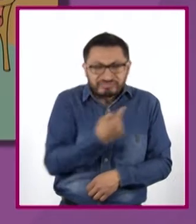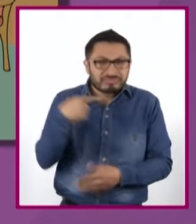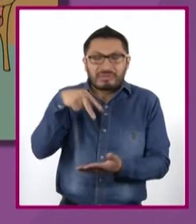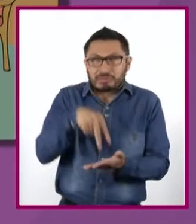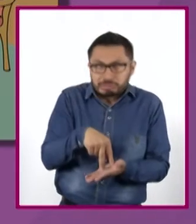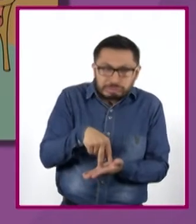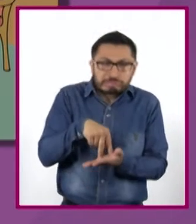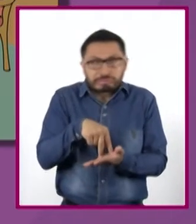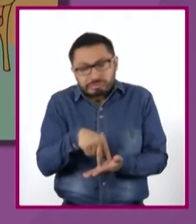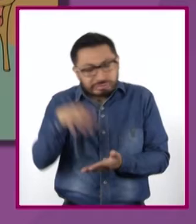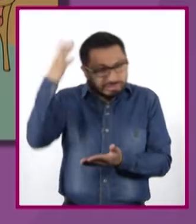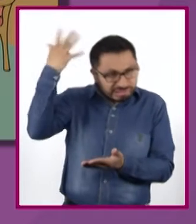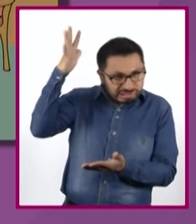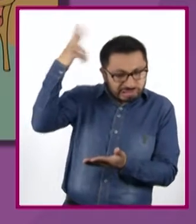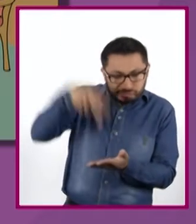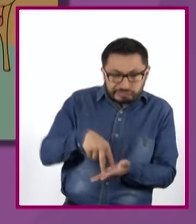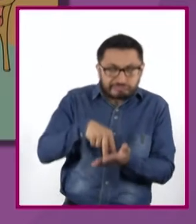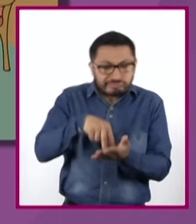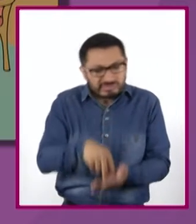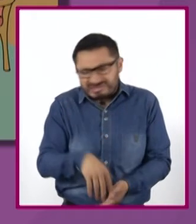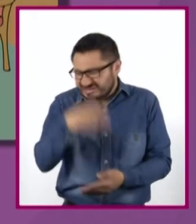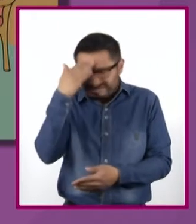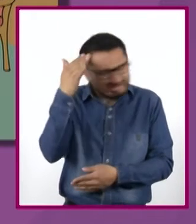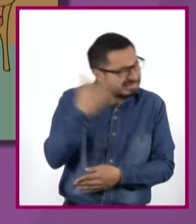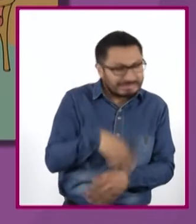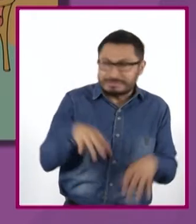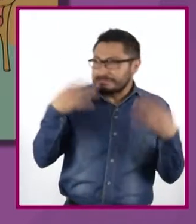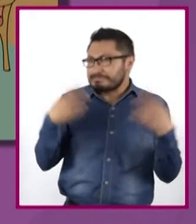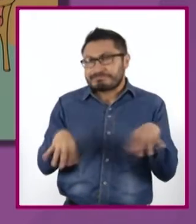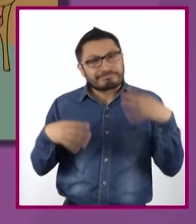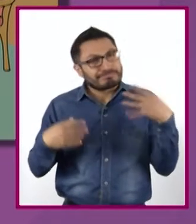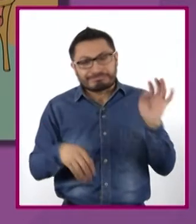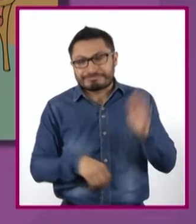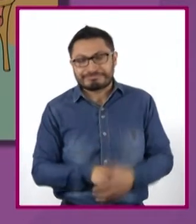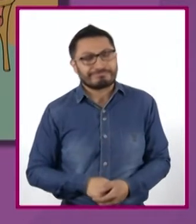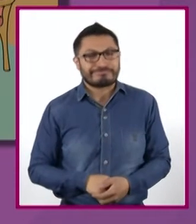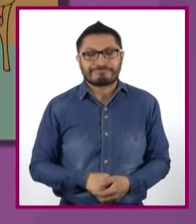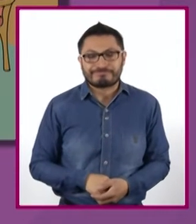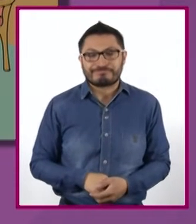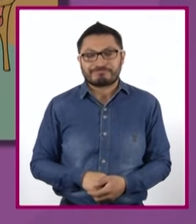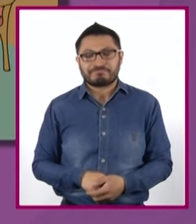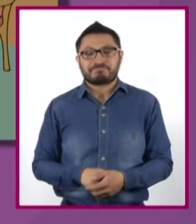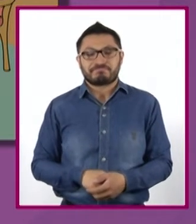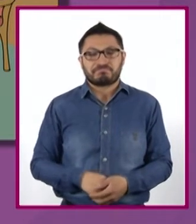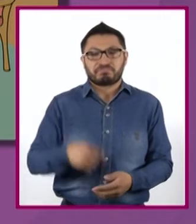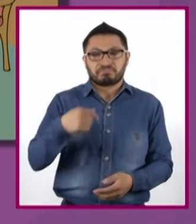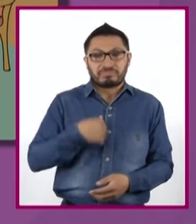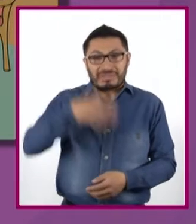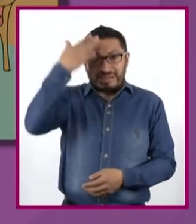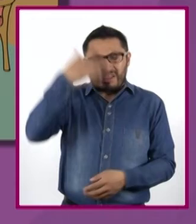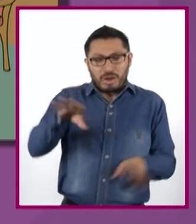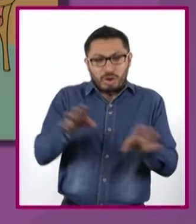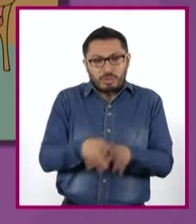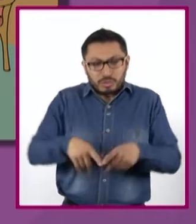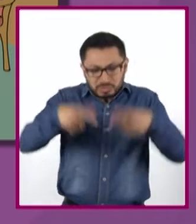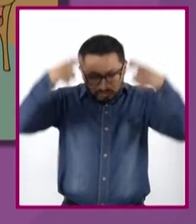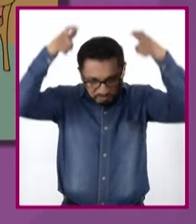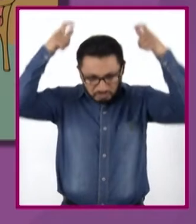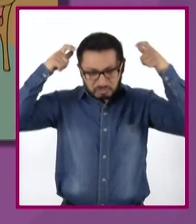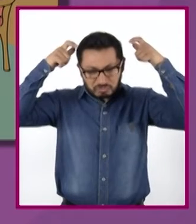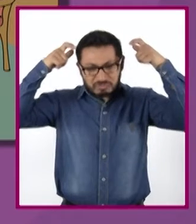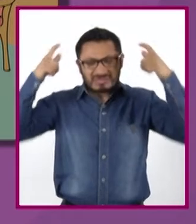del sol, qué bárbaro, tres segundos estuvo aquello, ¿sí? De haber sabido me hubiera llevado mi sombrerito,